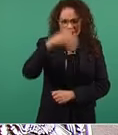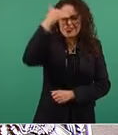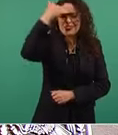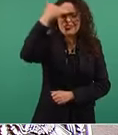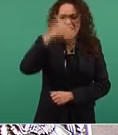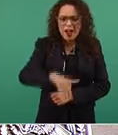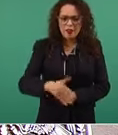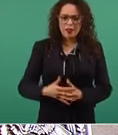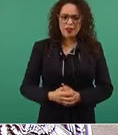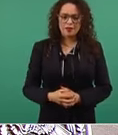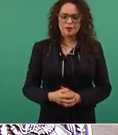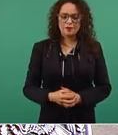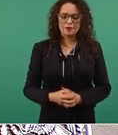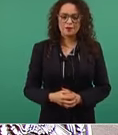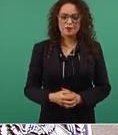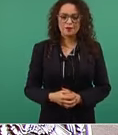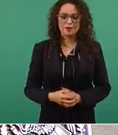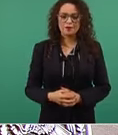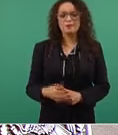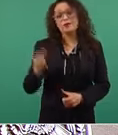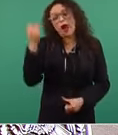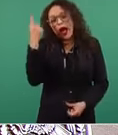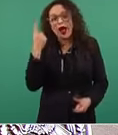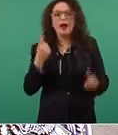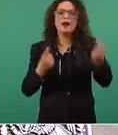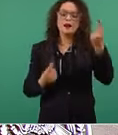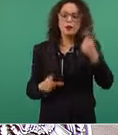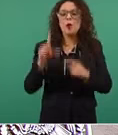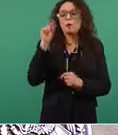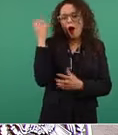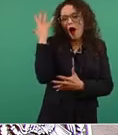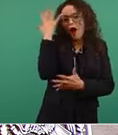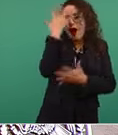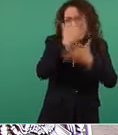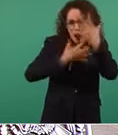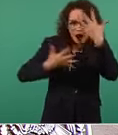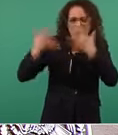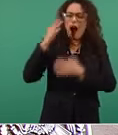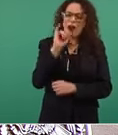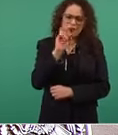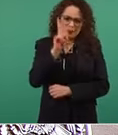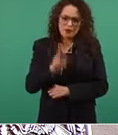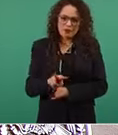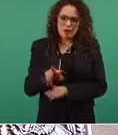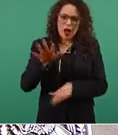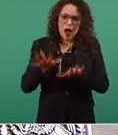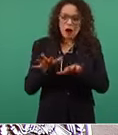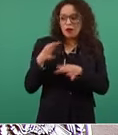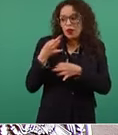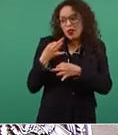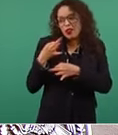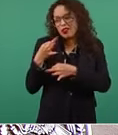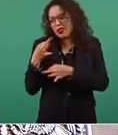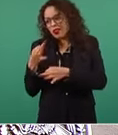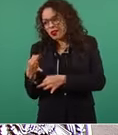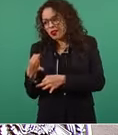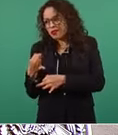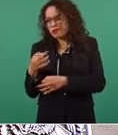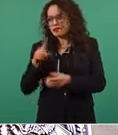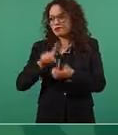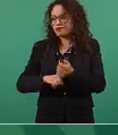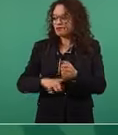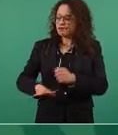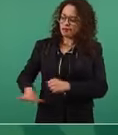Hay algunos que se confunden, se dejan llevar por la guerra